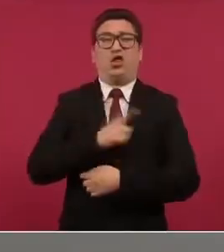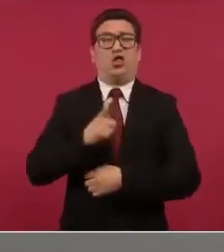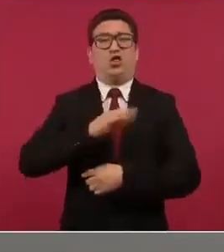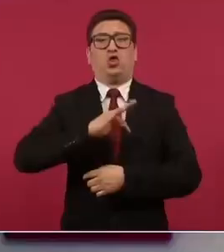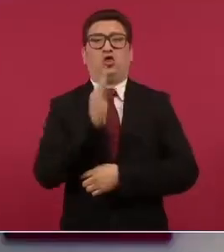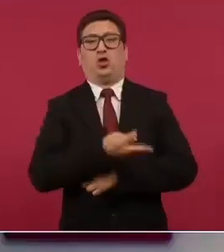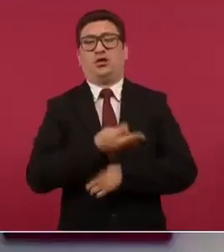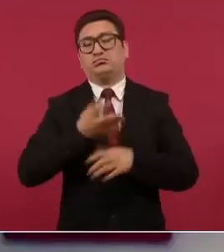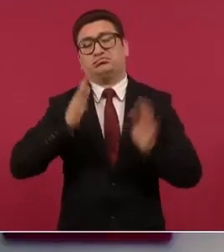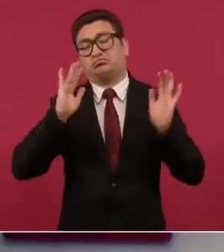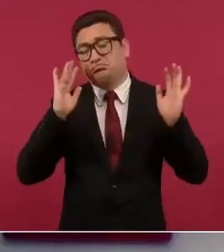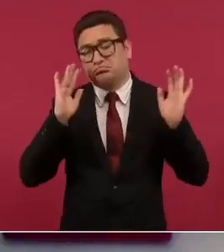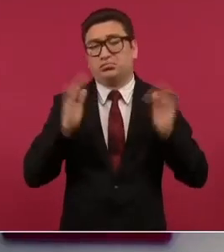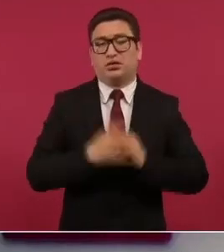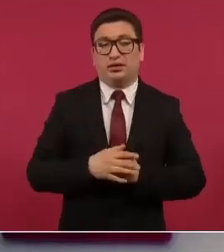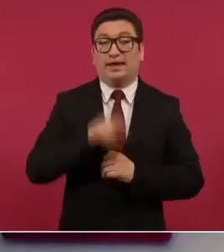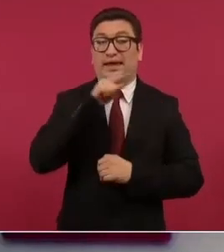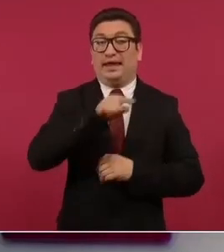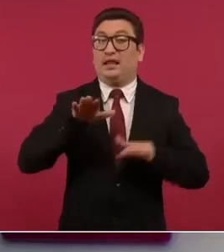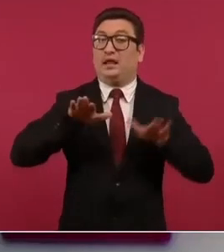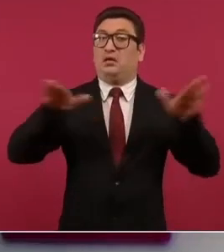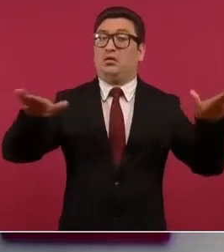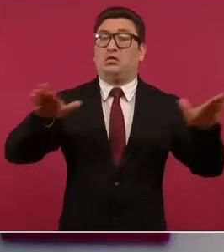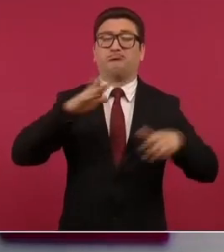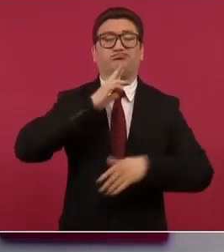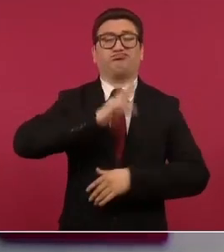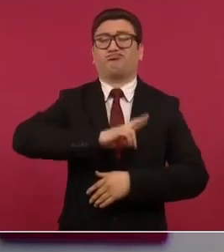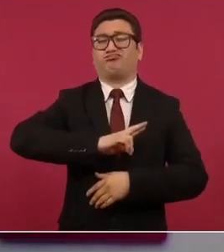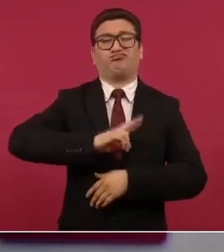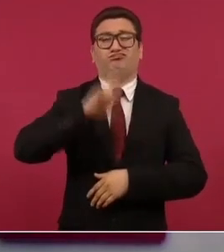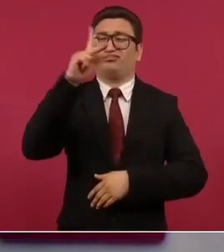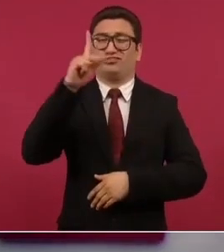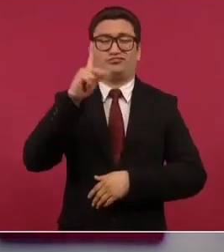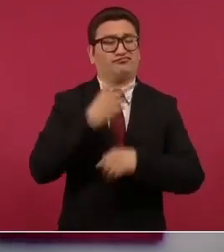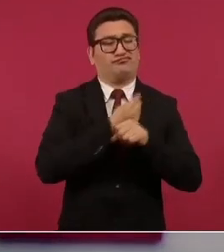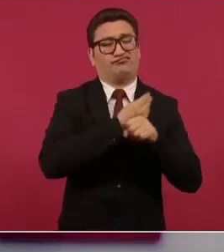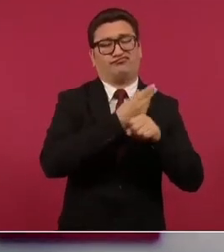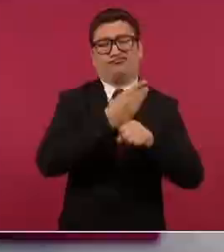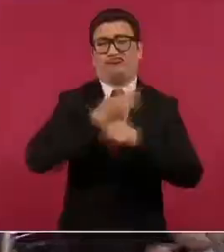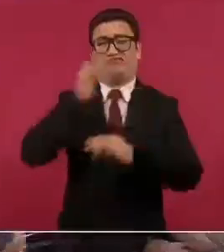uno de los mejores aeropuertos del mundo